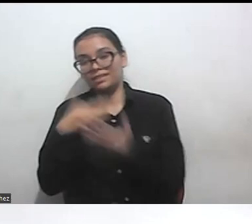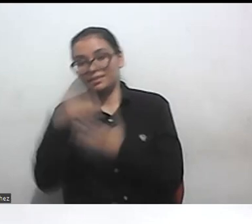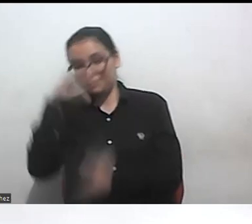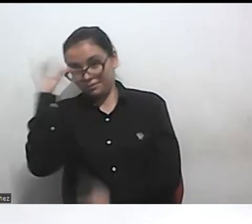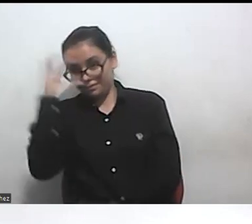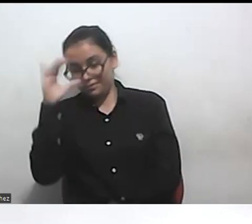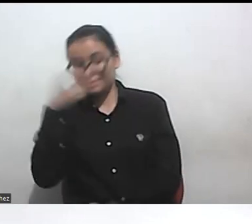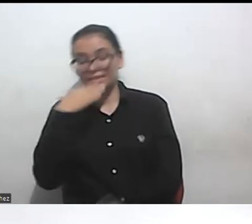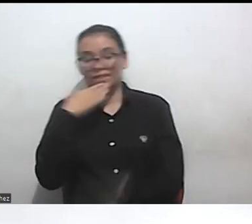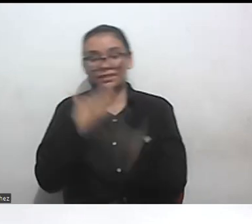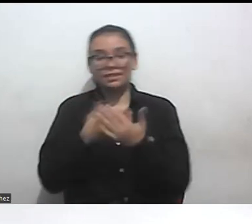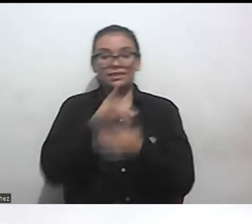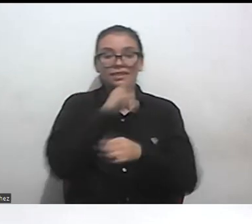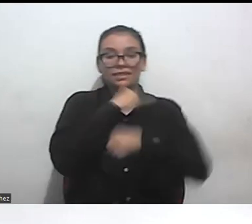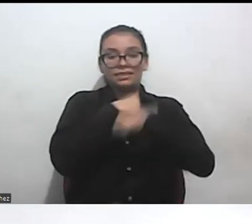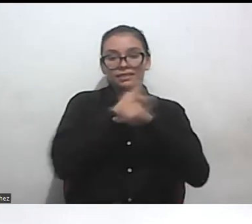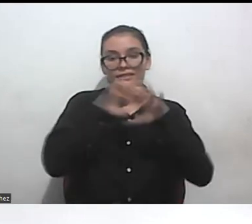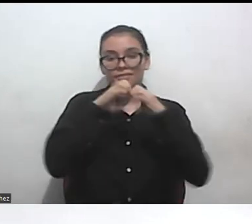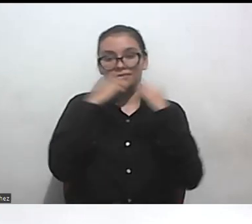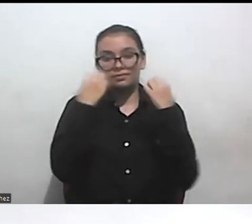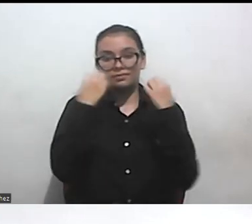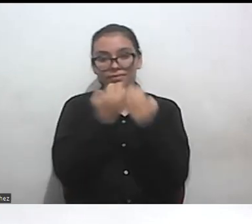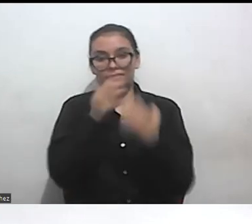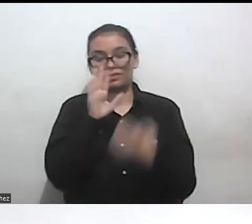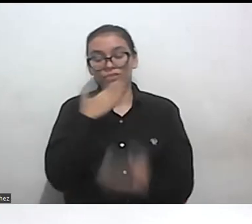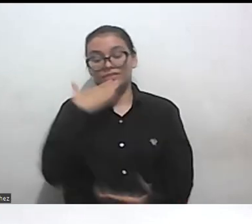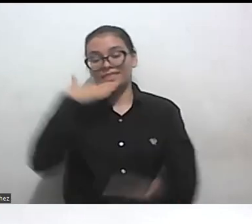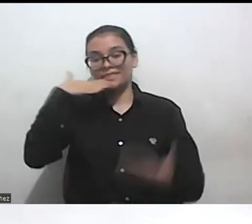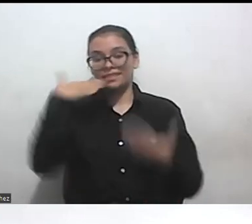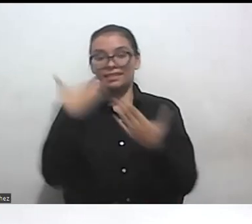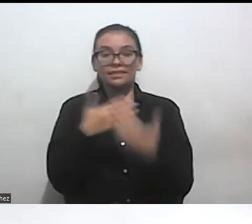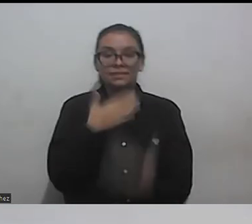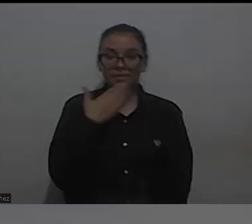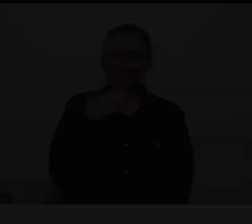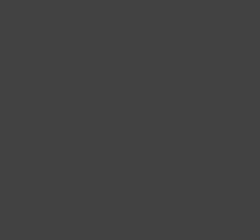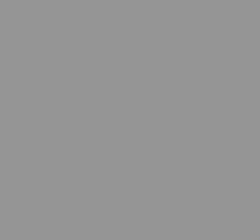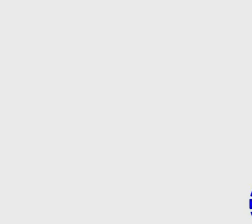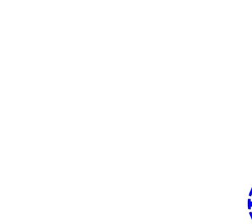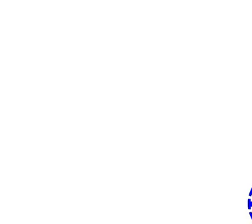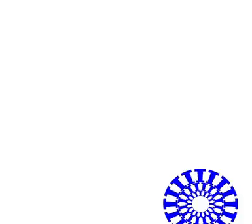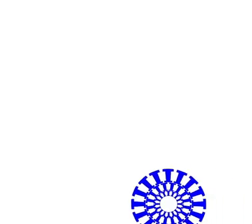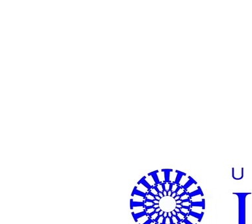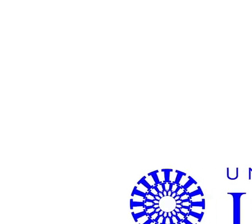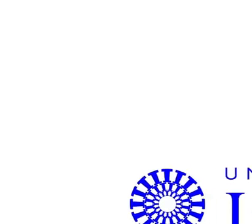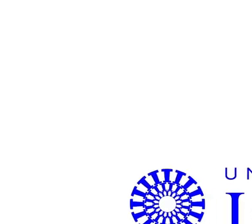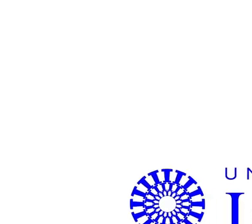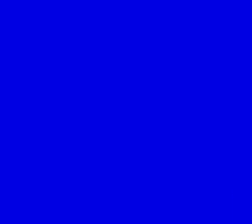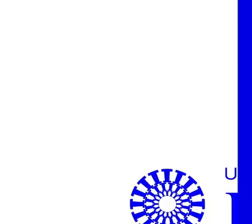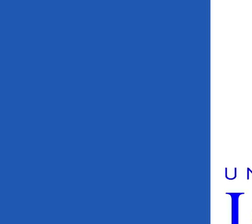gracias gracias hasta luego gracias gracias Gracias por